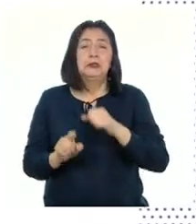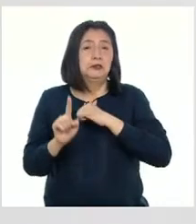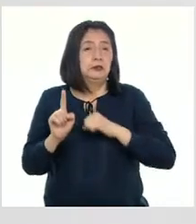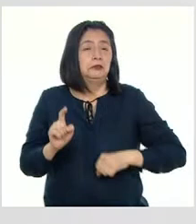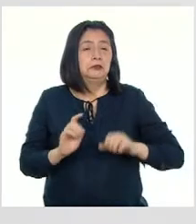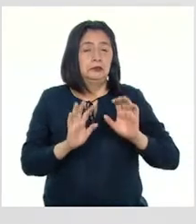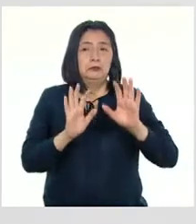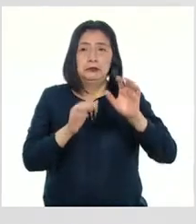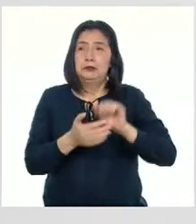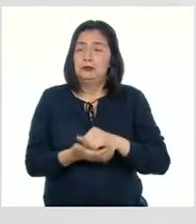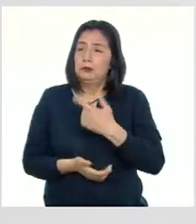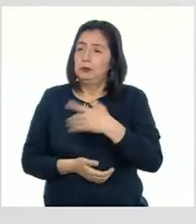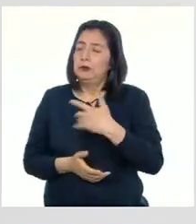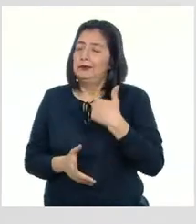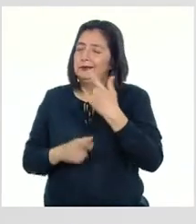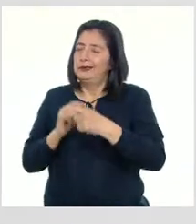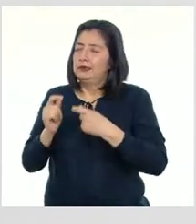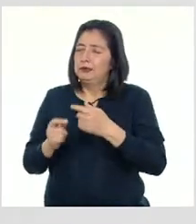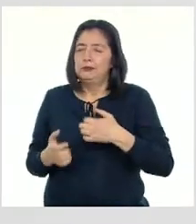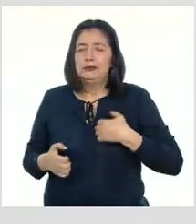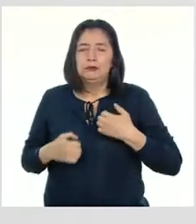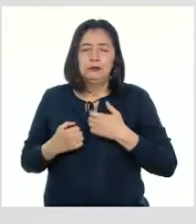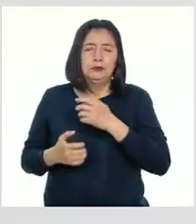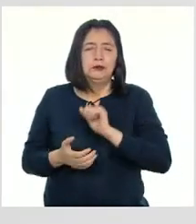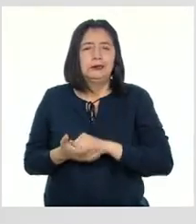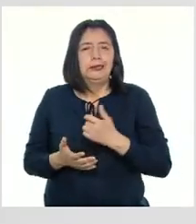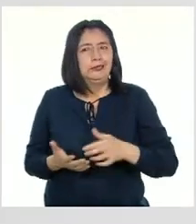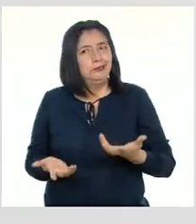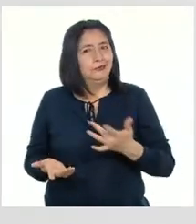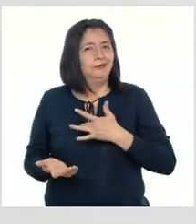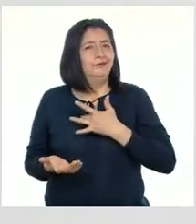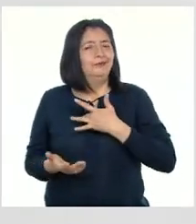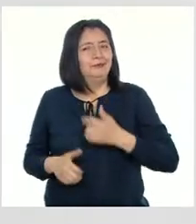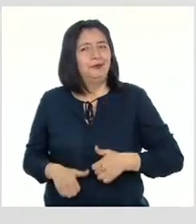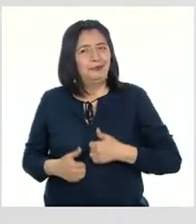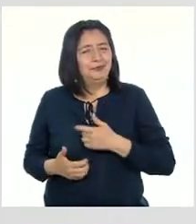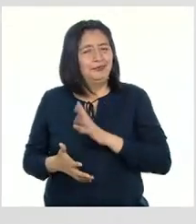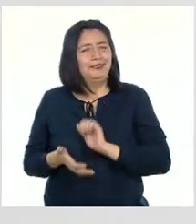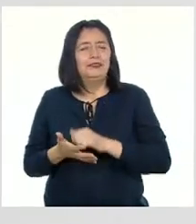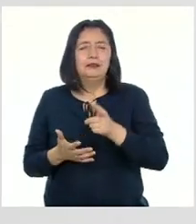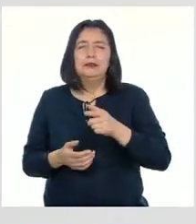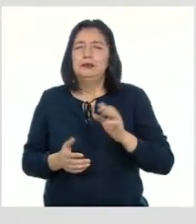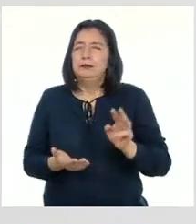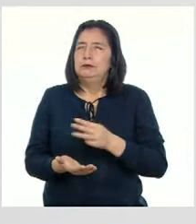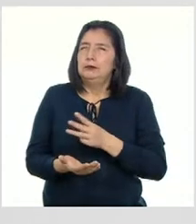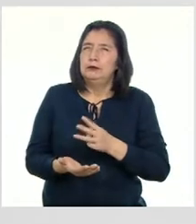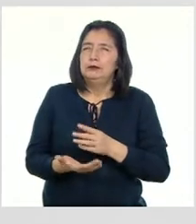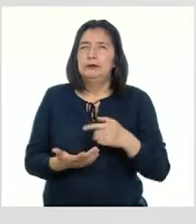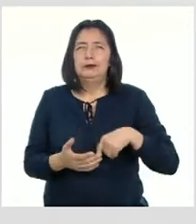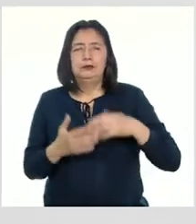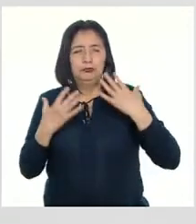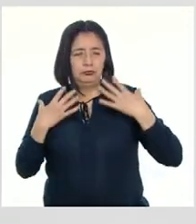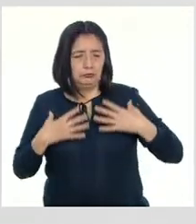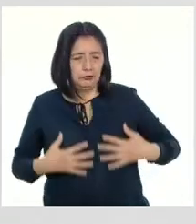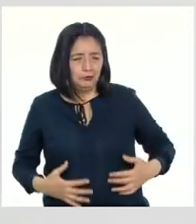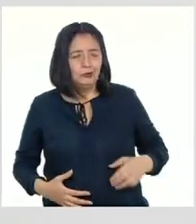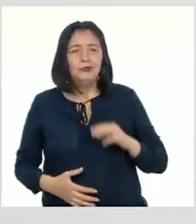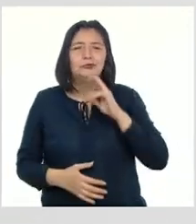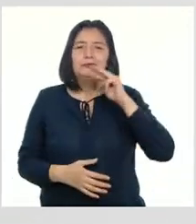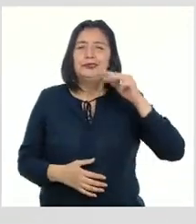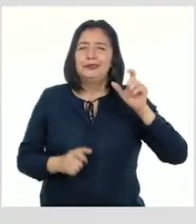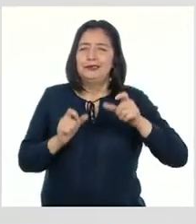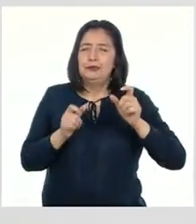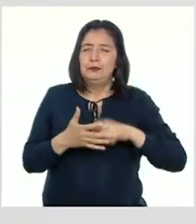los Milagros Es que es una tradición muy emocionante Hay que vivirlo para poder sentirlo La música, los hábitos morados que visten los